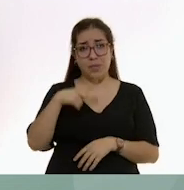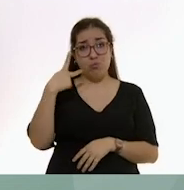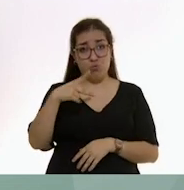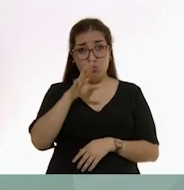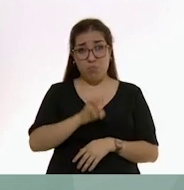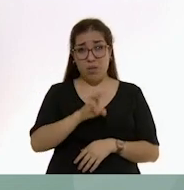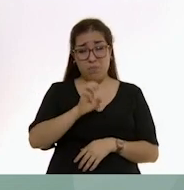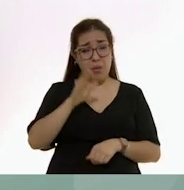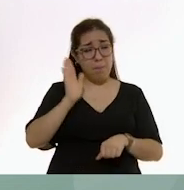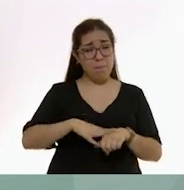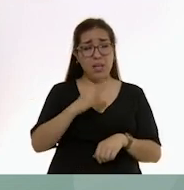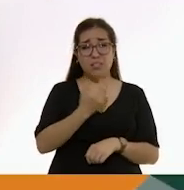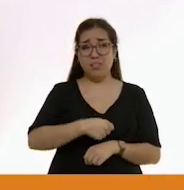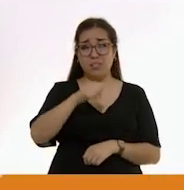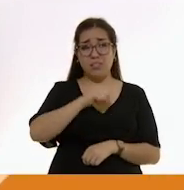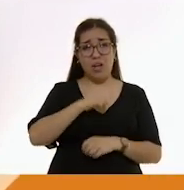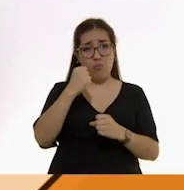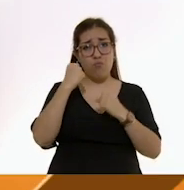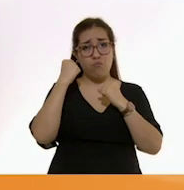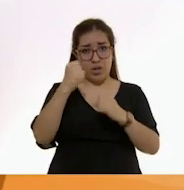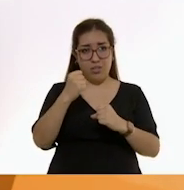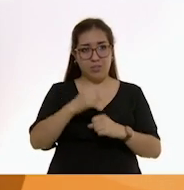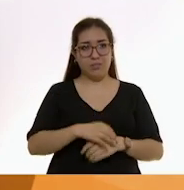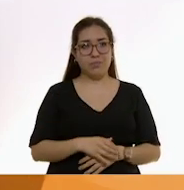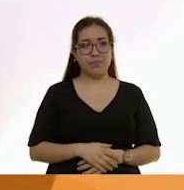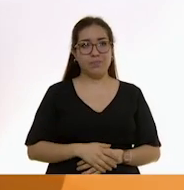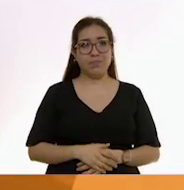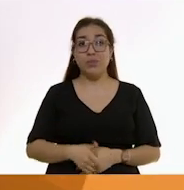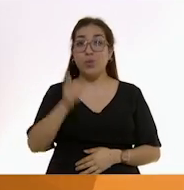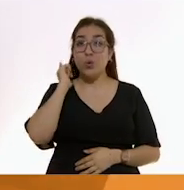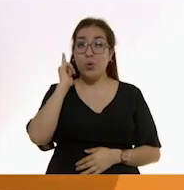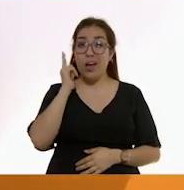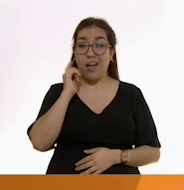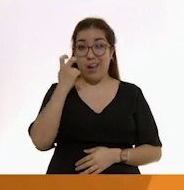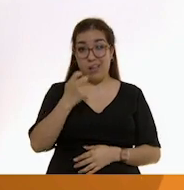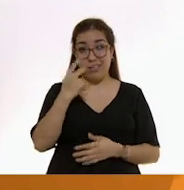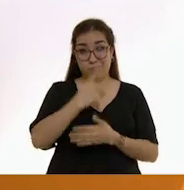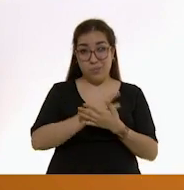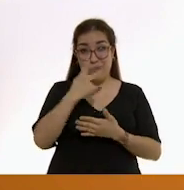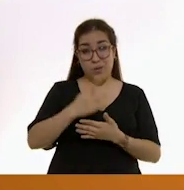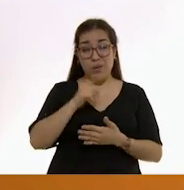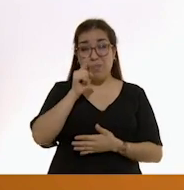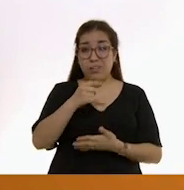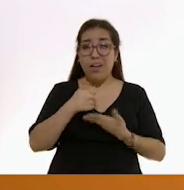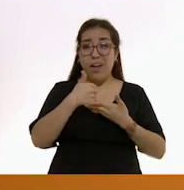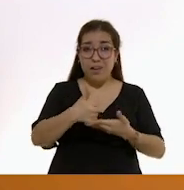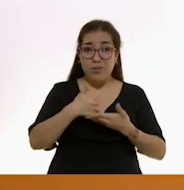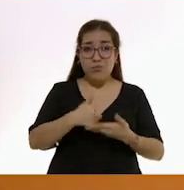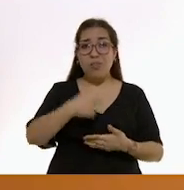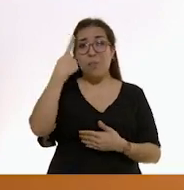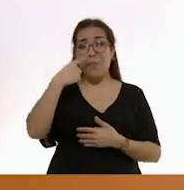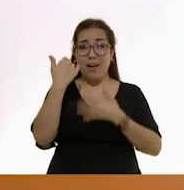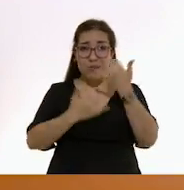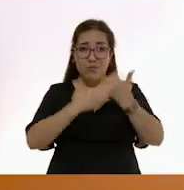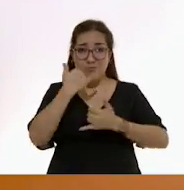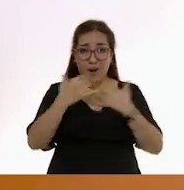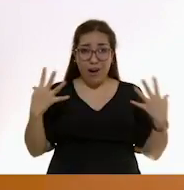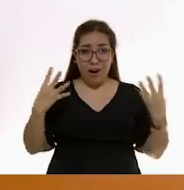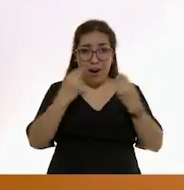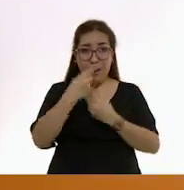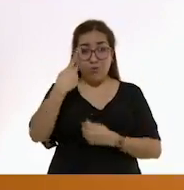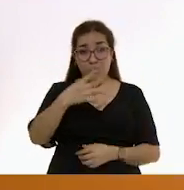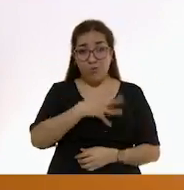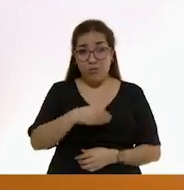más sanos y fuertes. Esperamos que este programa te ayude a jugar con tus hijos y formar